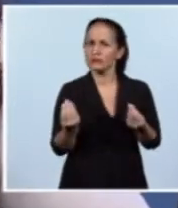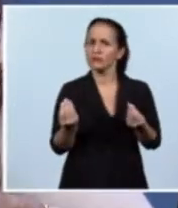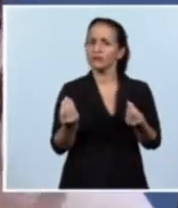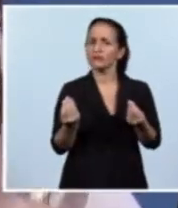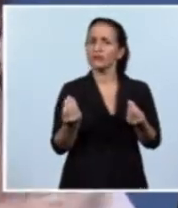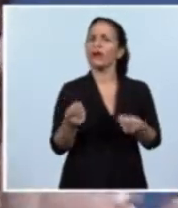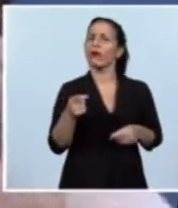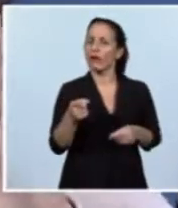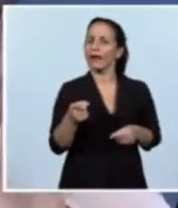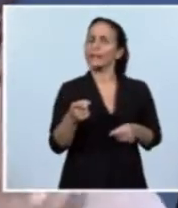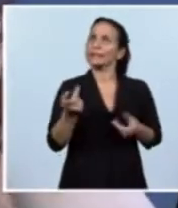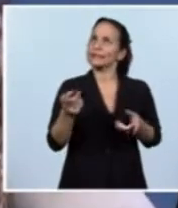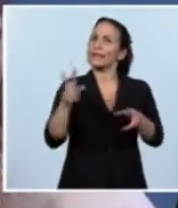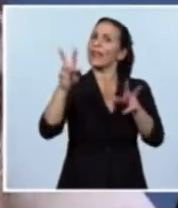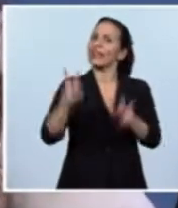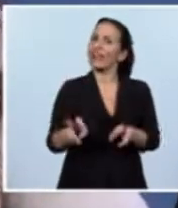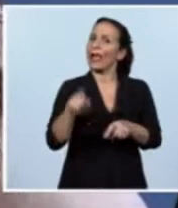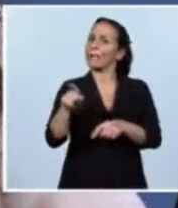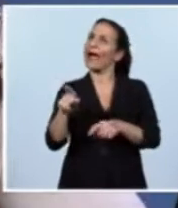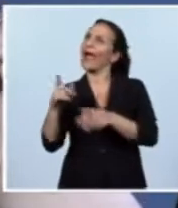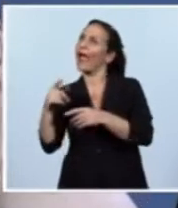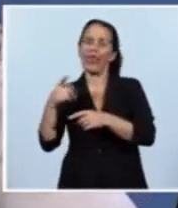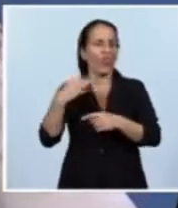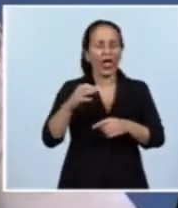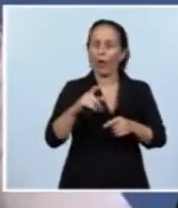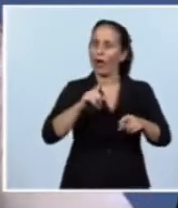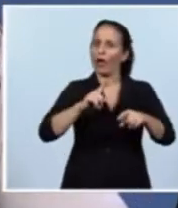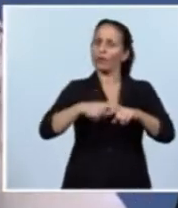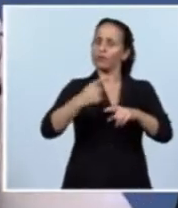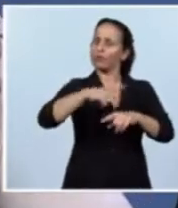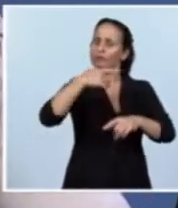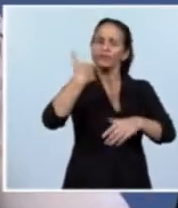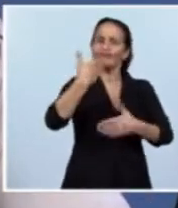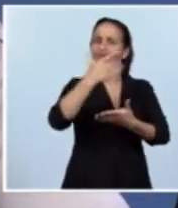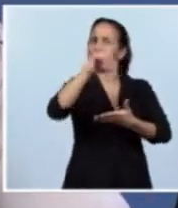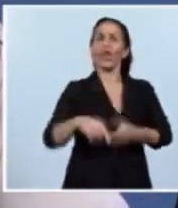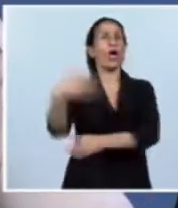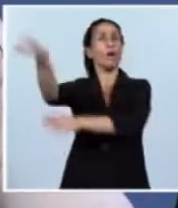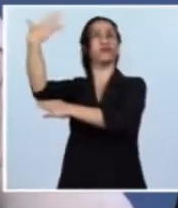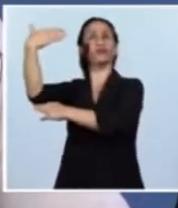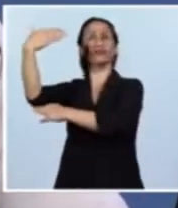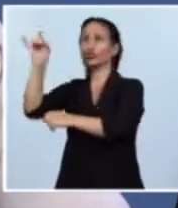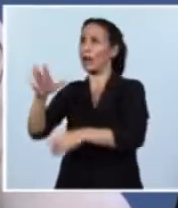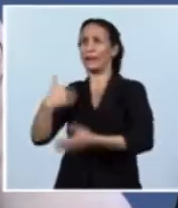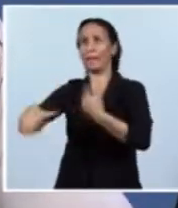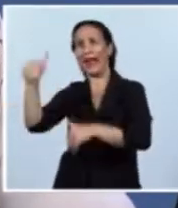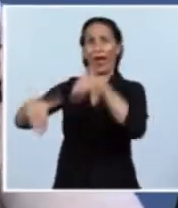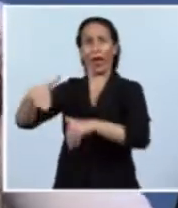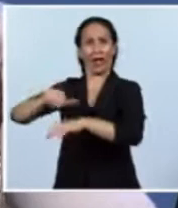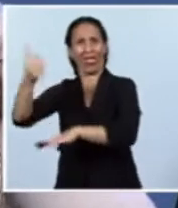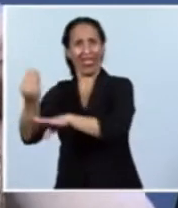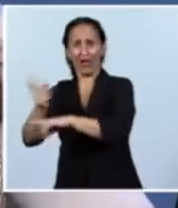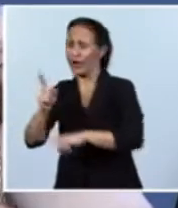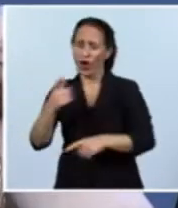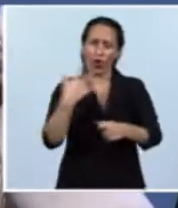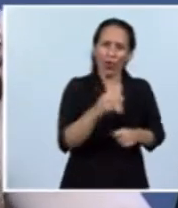algunos temas se conviertan en política de Estado y no solamente en discursos electorales. La